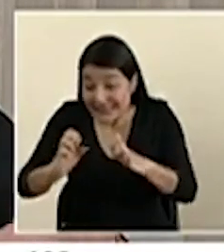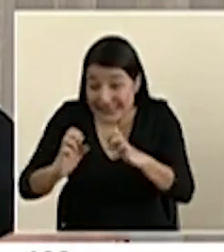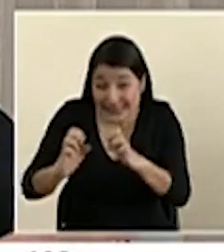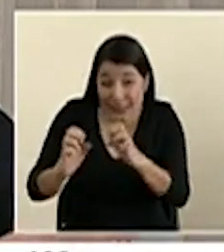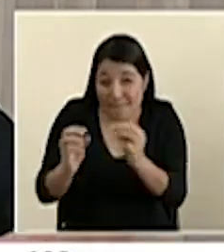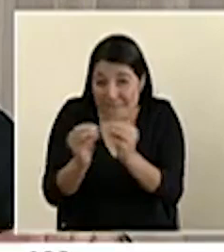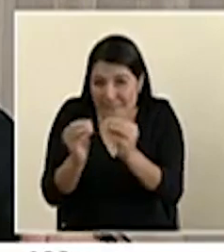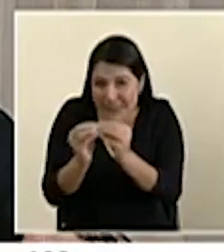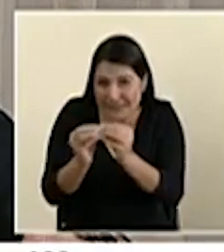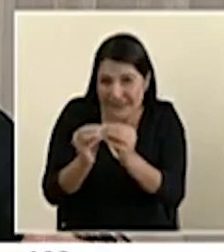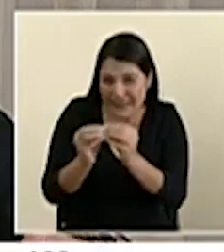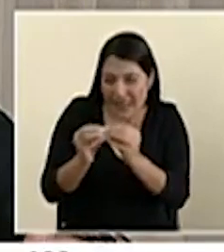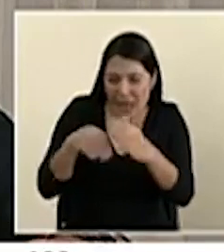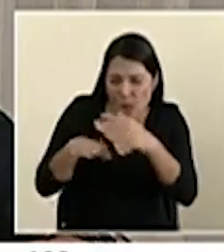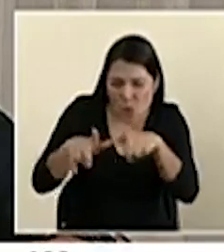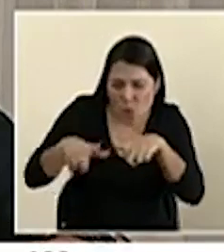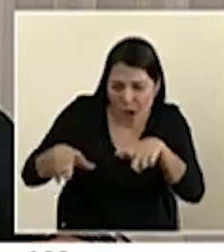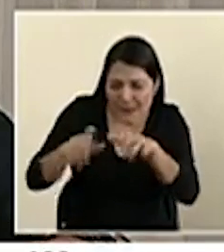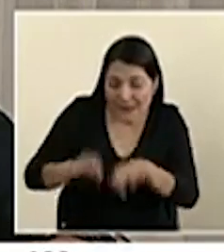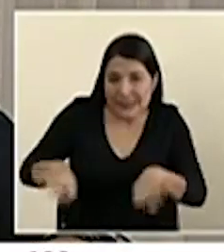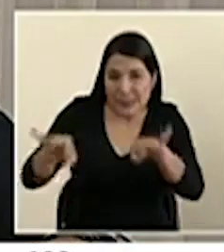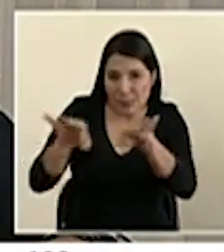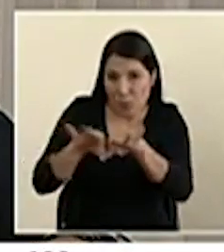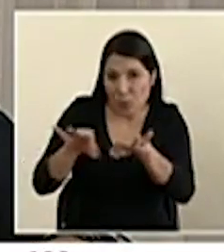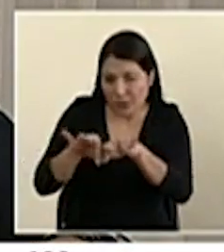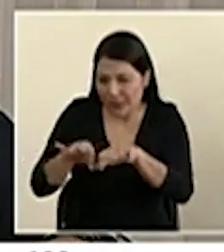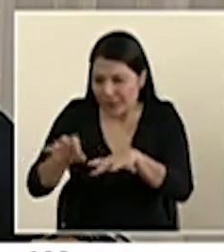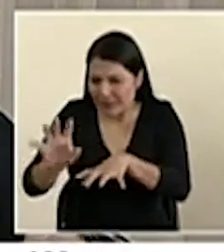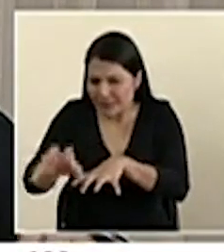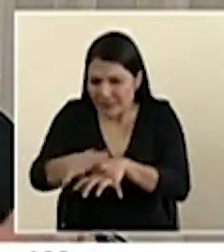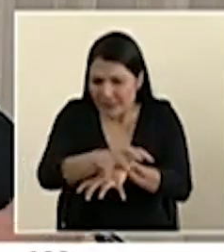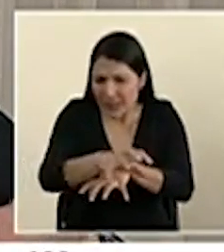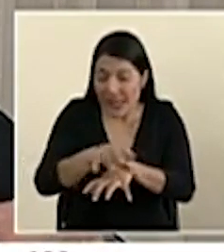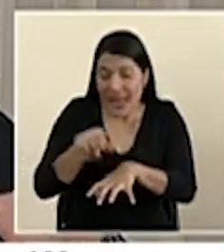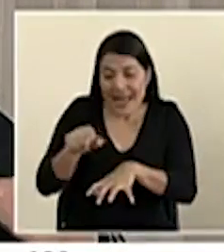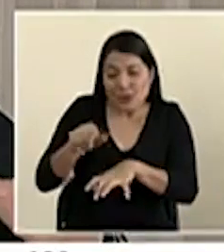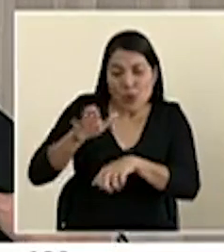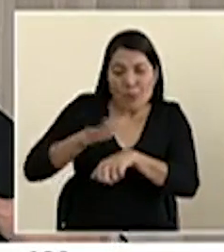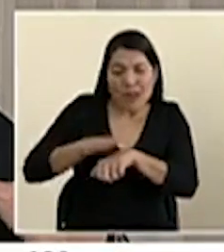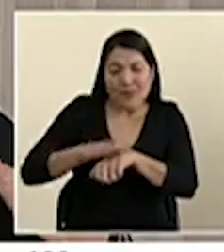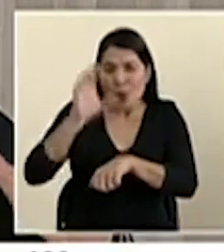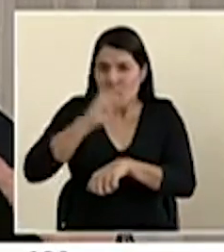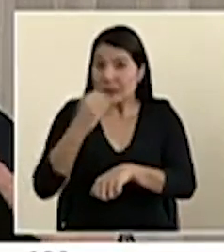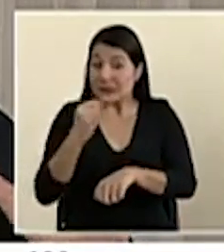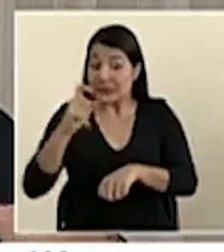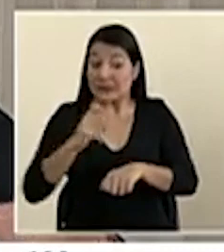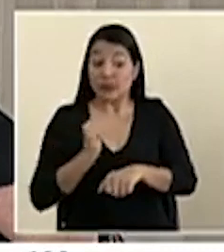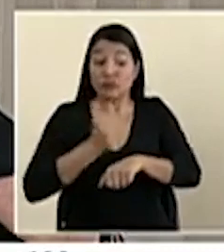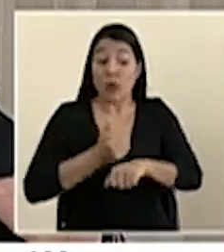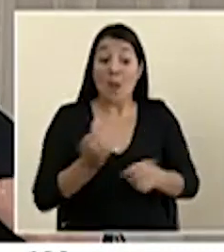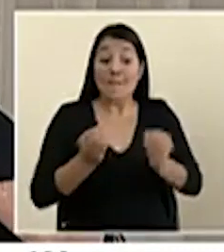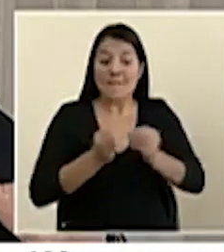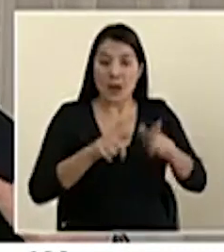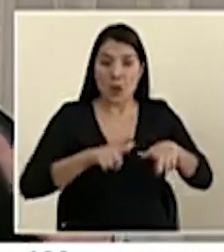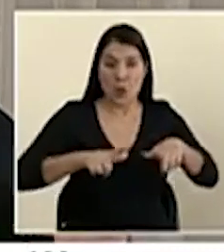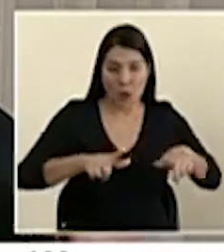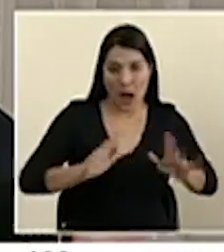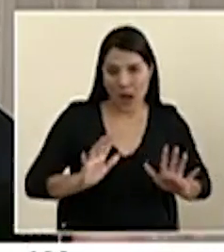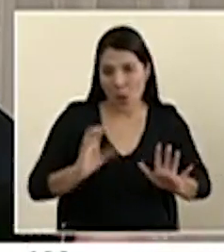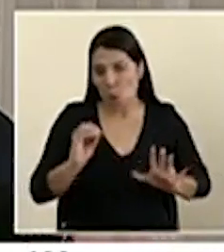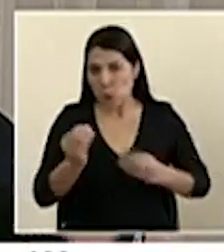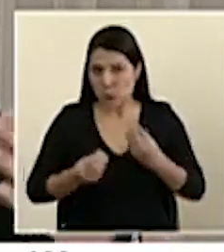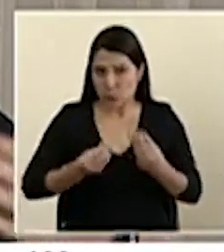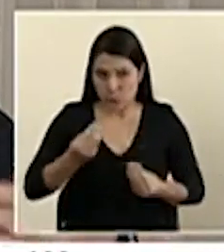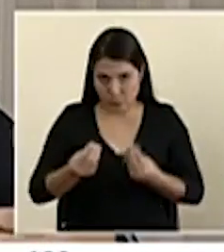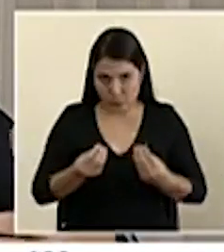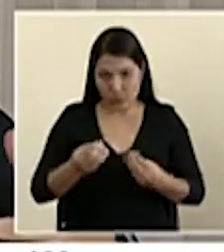agresivos o ir a buscar un poco más el virus en otros lugares, porque nos permite justamente tener una fotografía. Y recordemos que